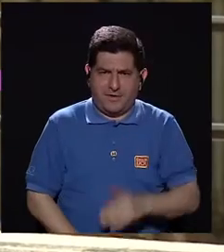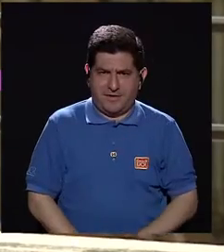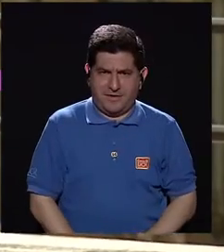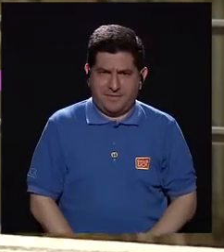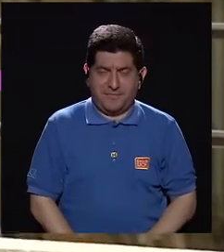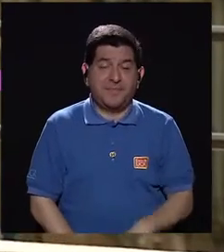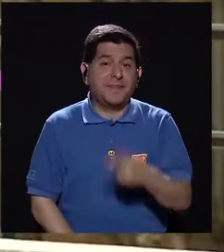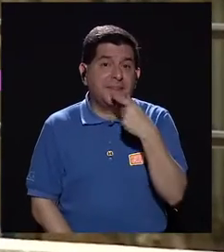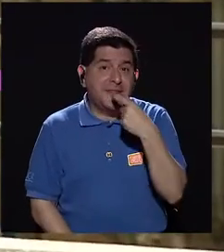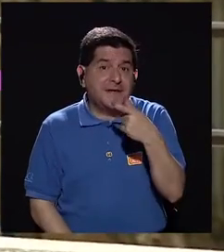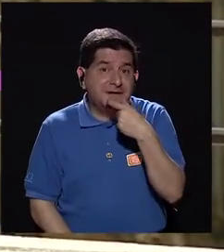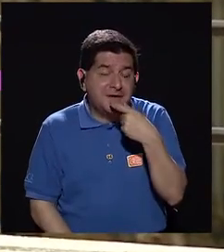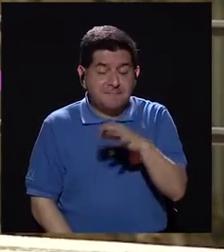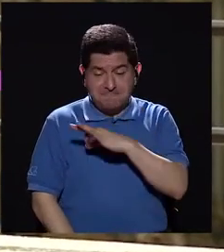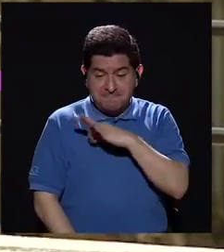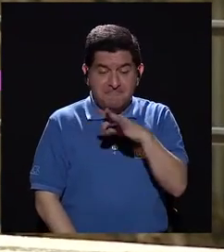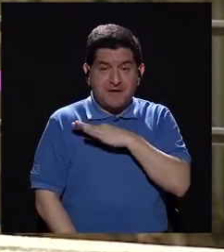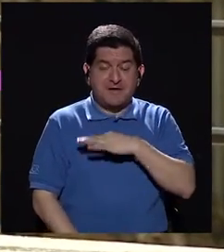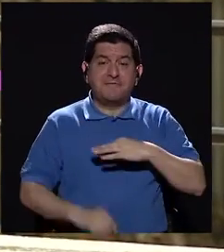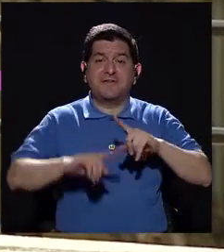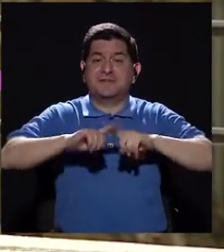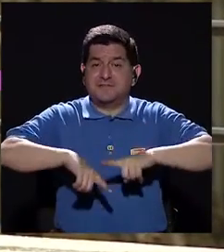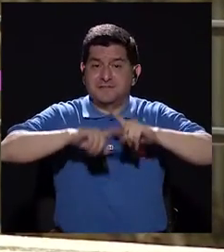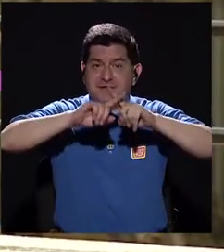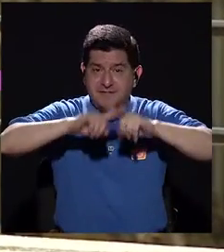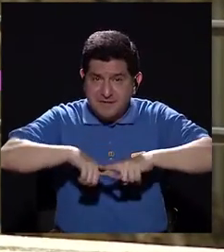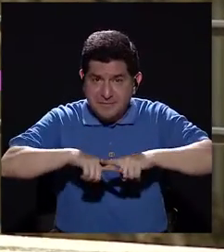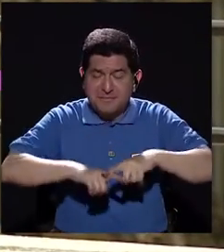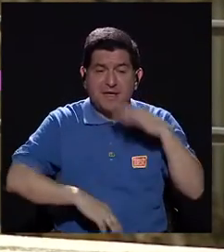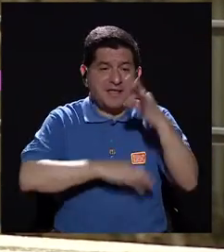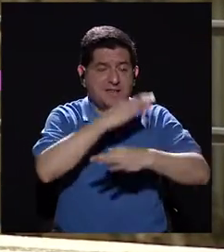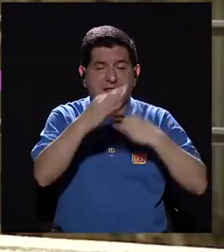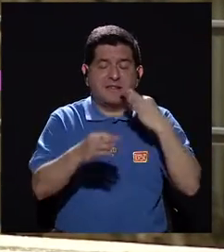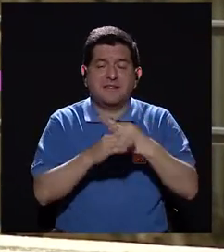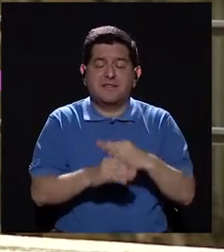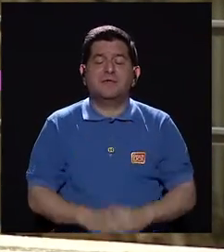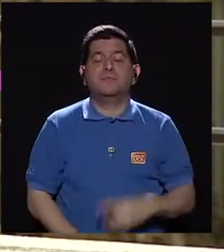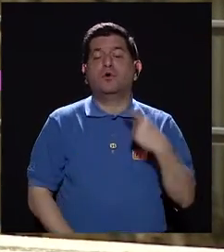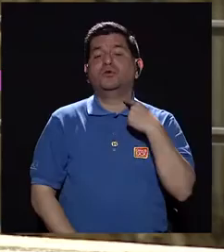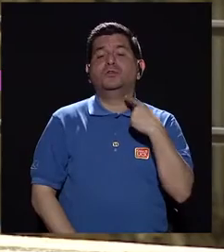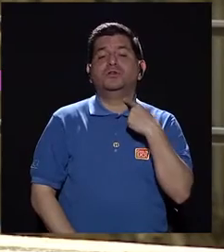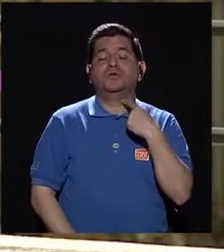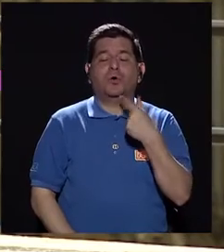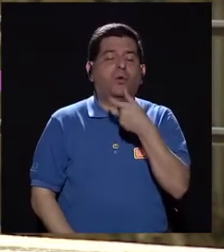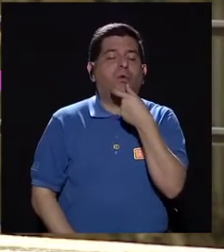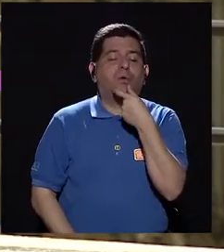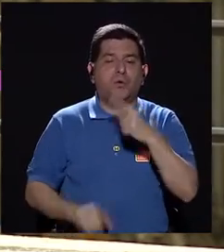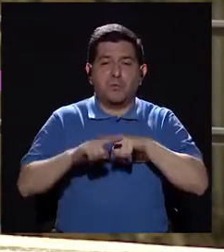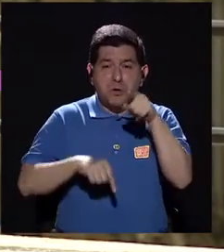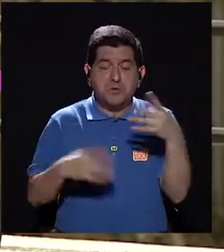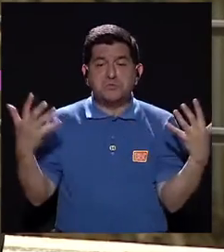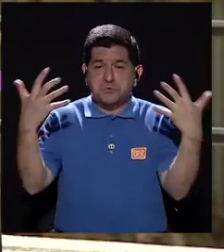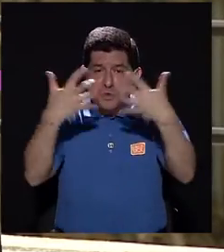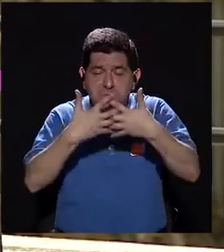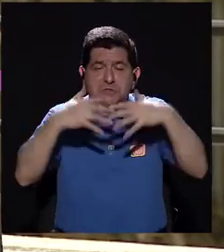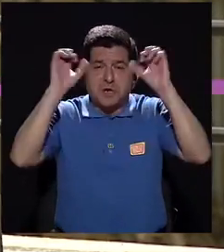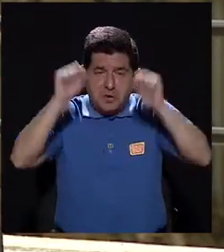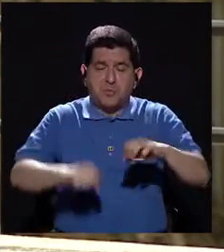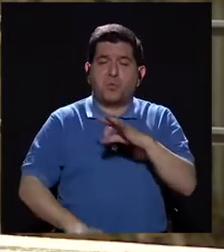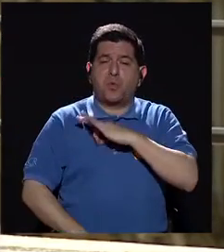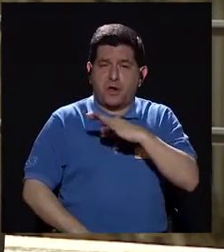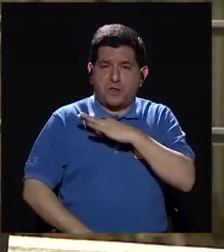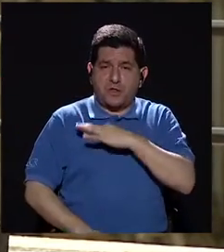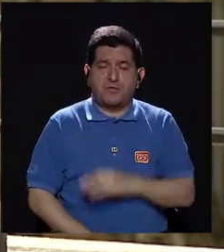Porque la risa va a traer beneficios de acuerdo a los tonos que nos ríamos, pero igual si usted los quiere combinar,